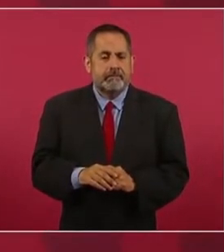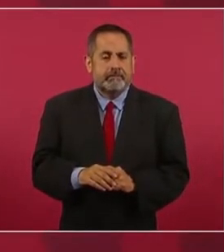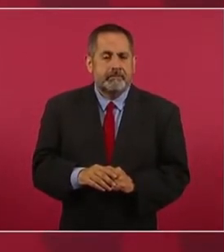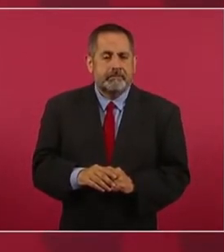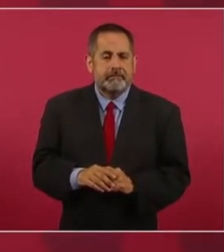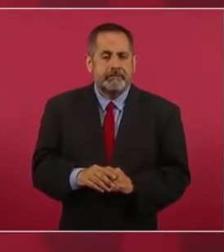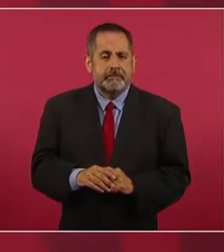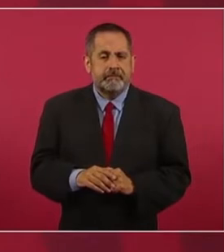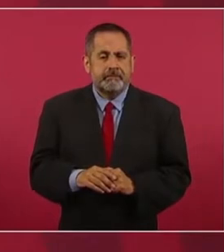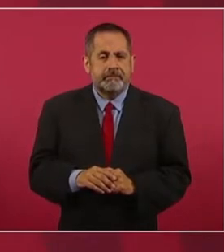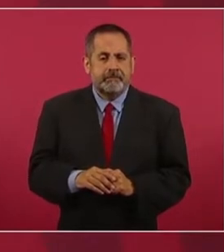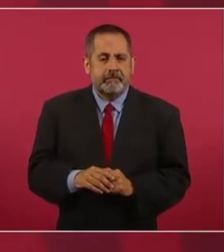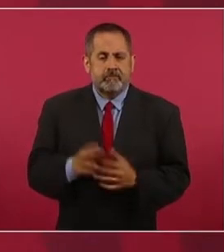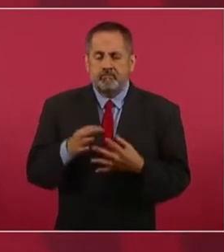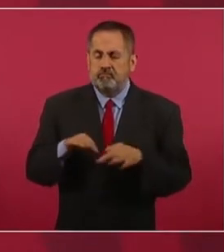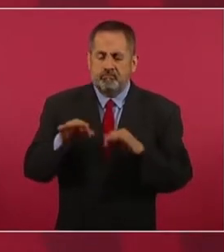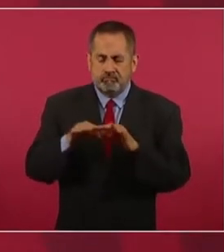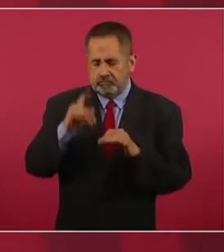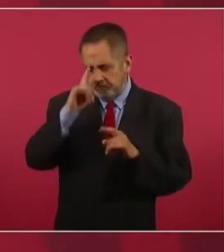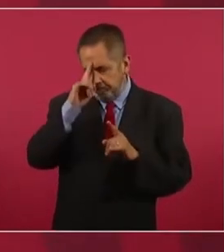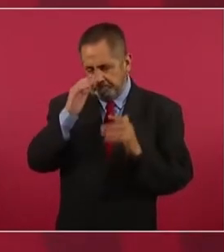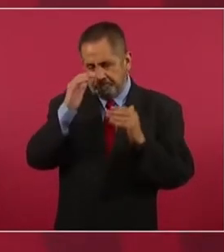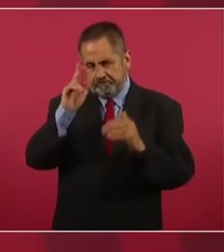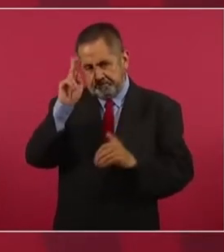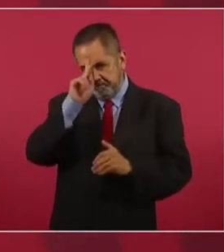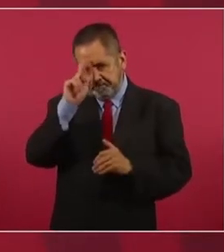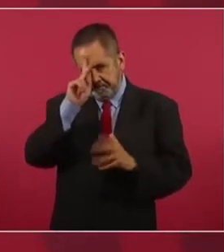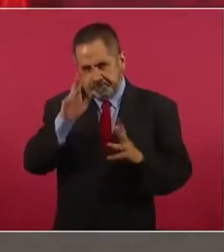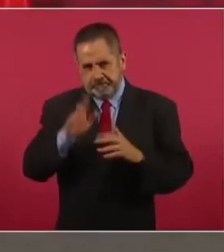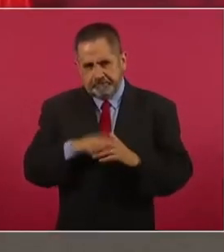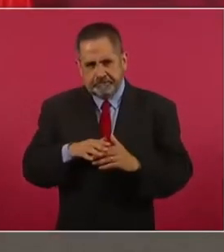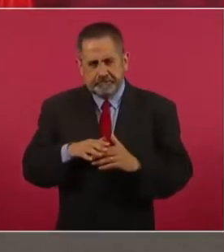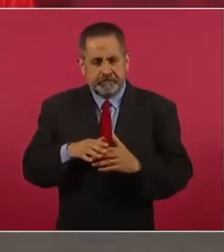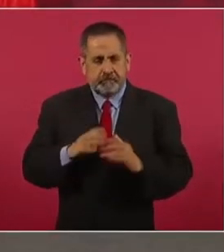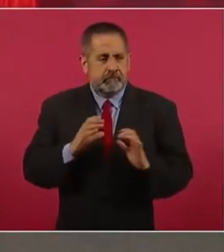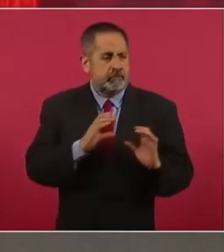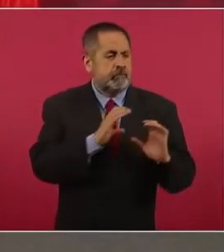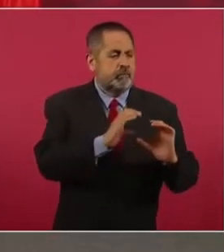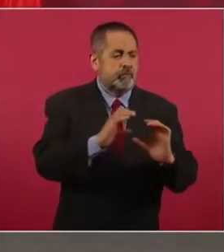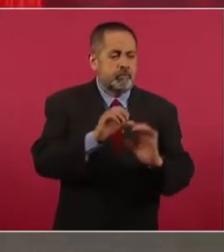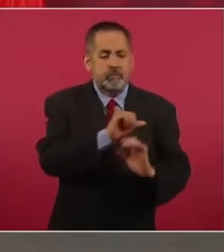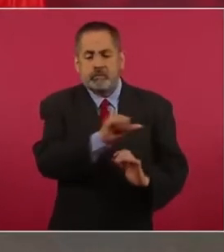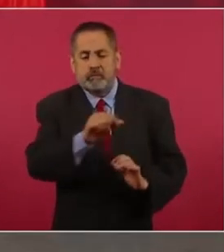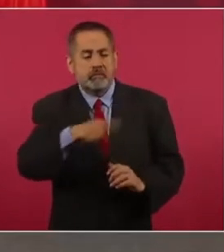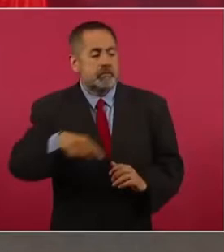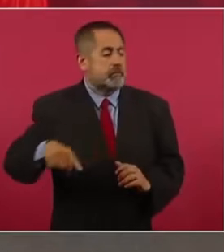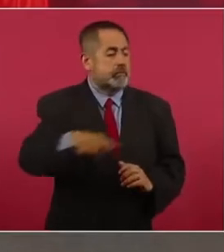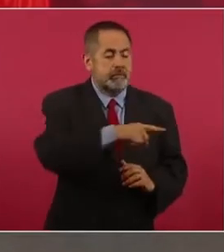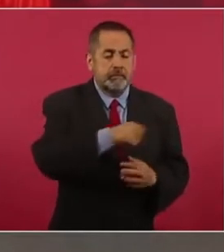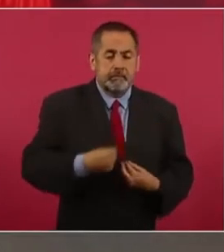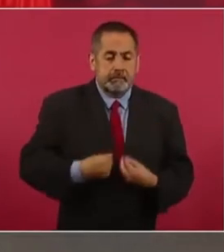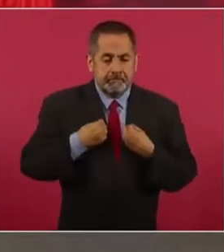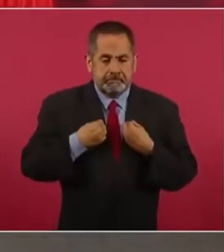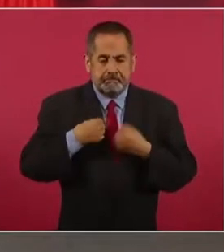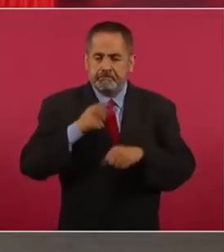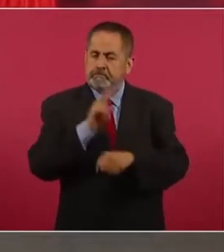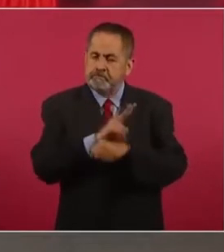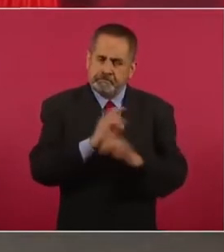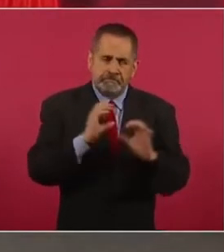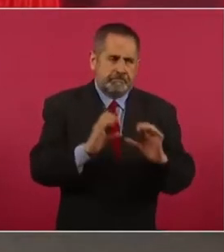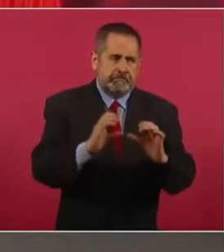sublime, la vida de cualquier persona. Entonces,